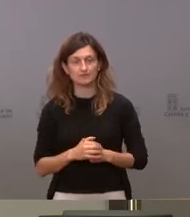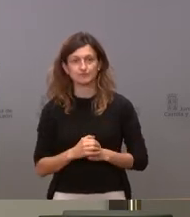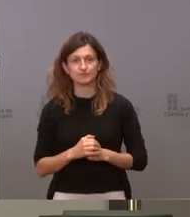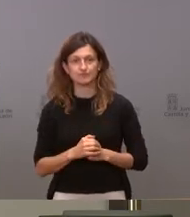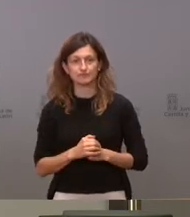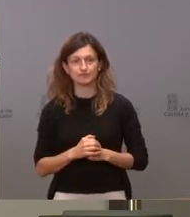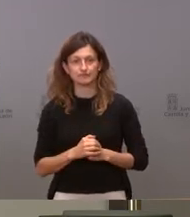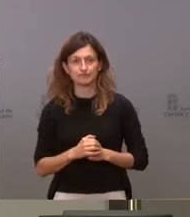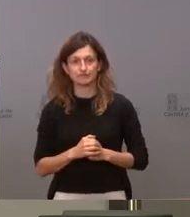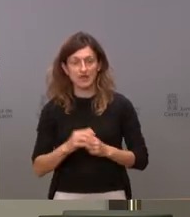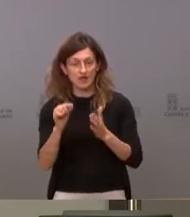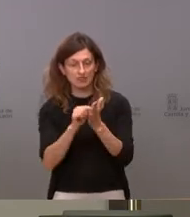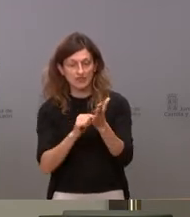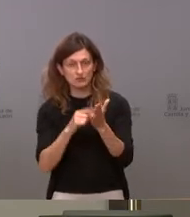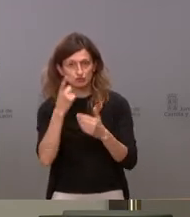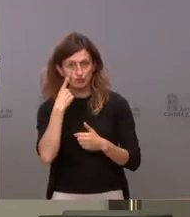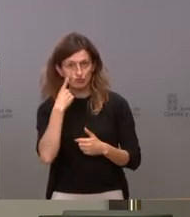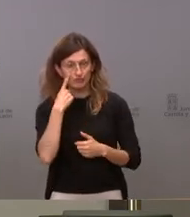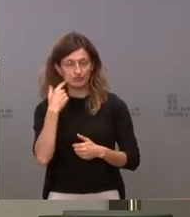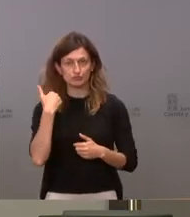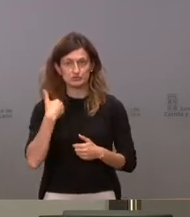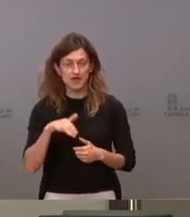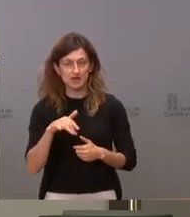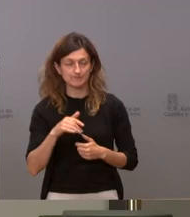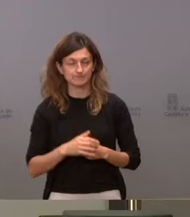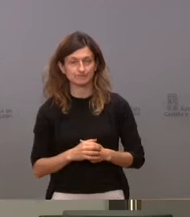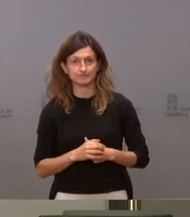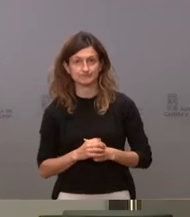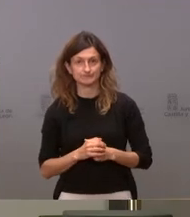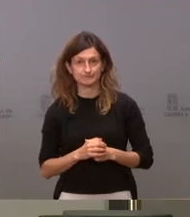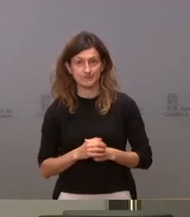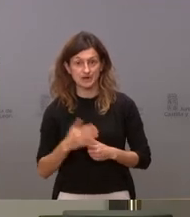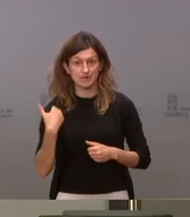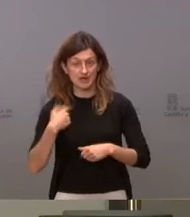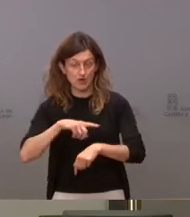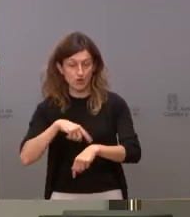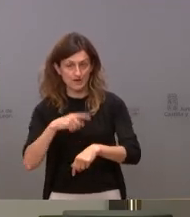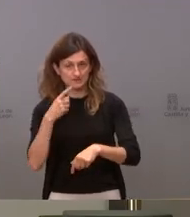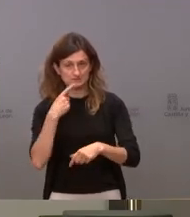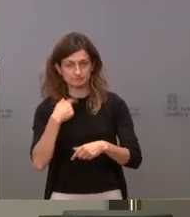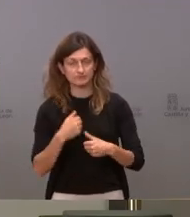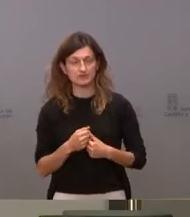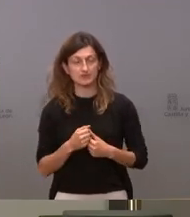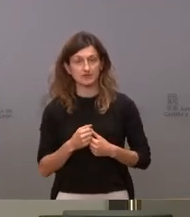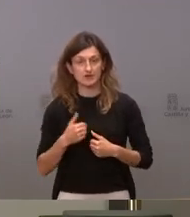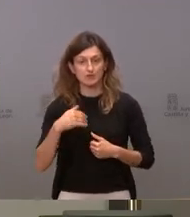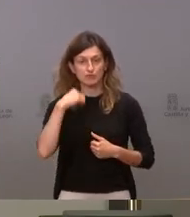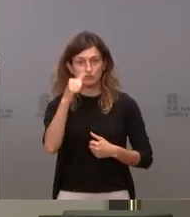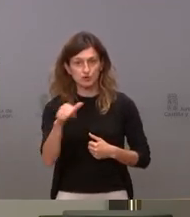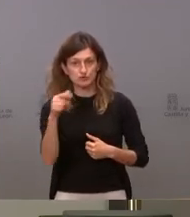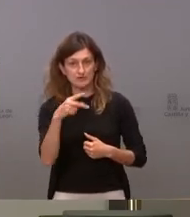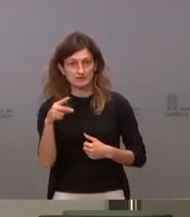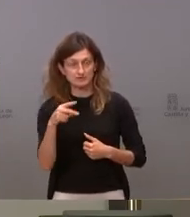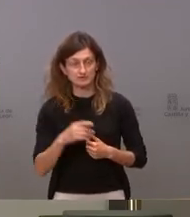dados los datos que hemos conocido o que estamos conociendo en las últimas horas cabe la posibilidad de que la próxima semana se